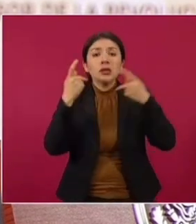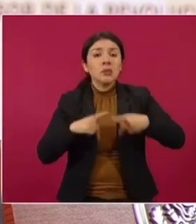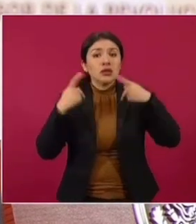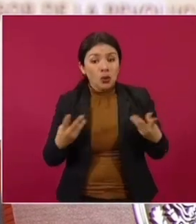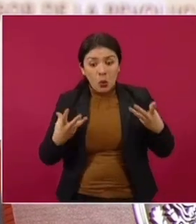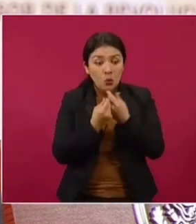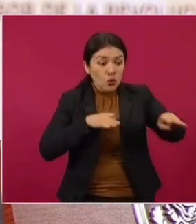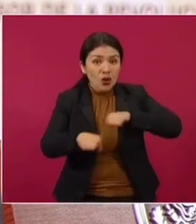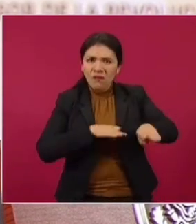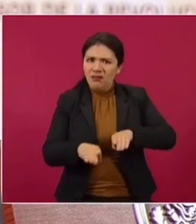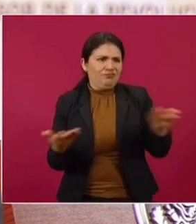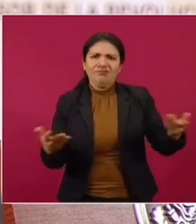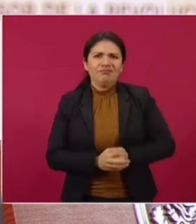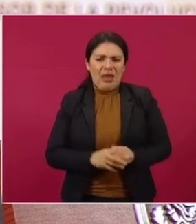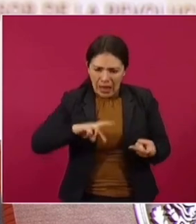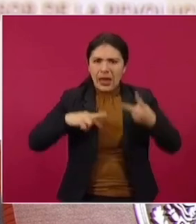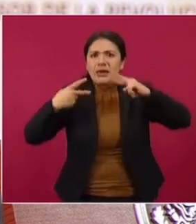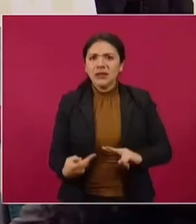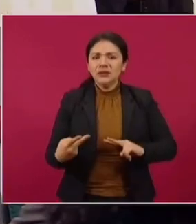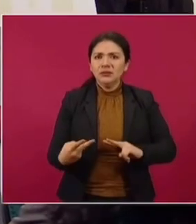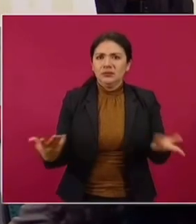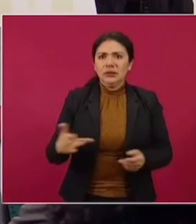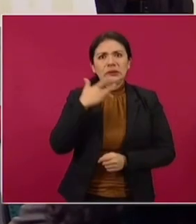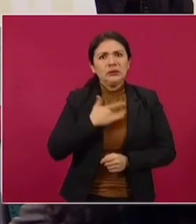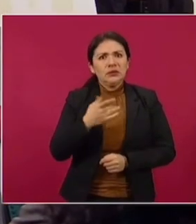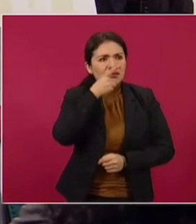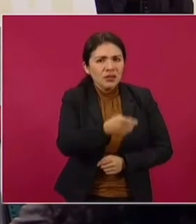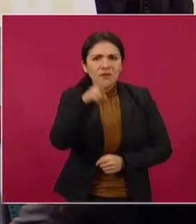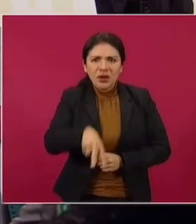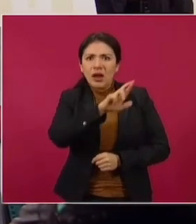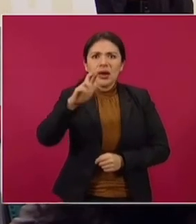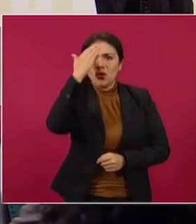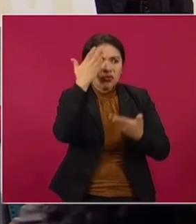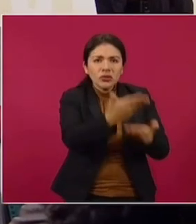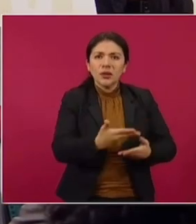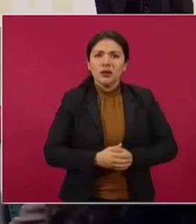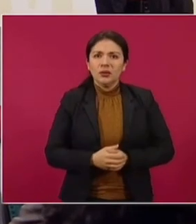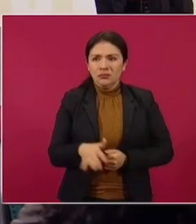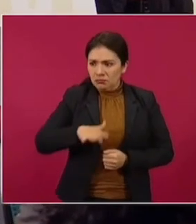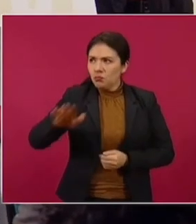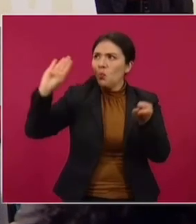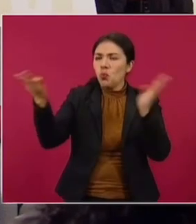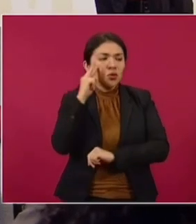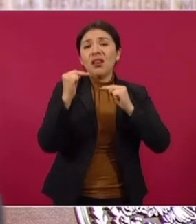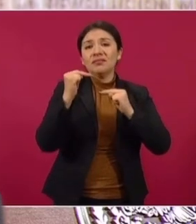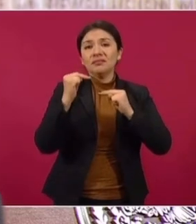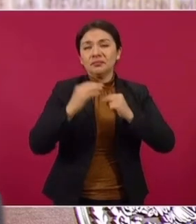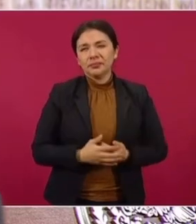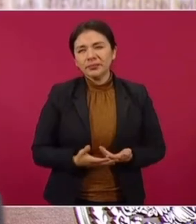dirección, al contrario. Es para darles un reconocimiento público, mundial.